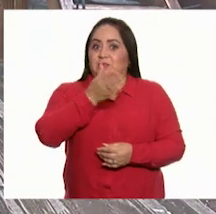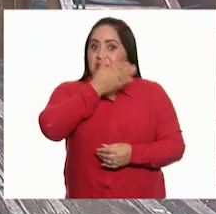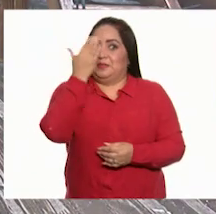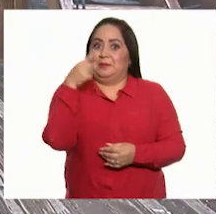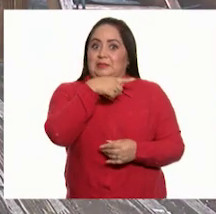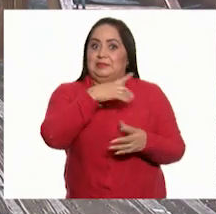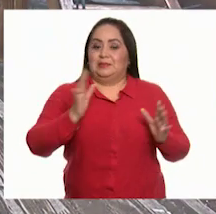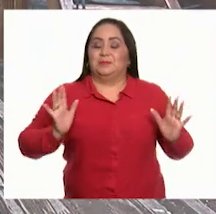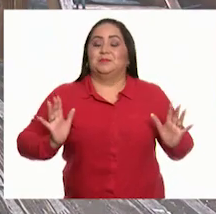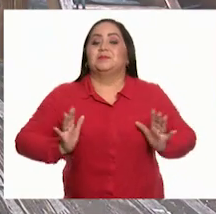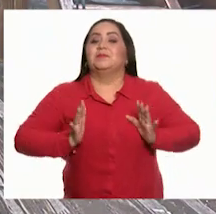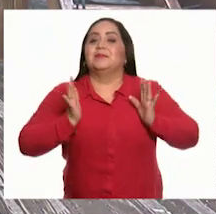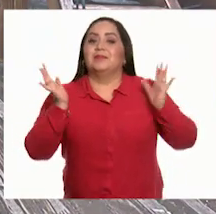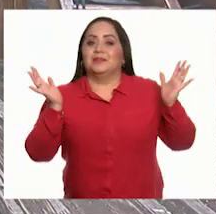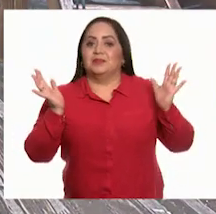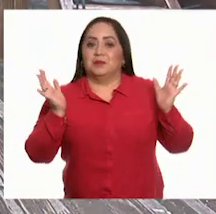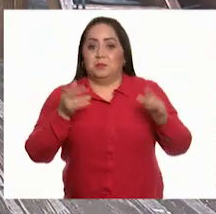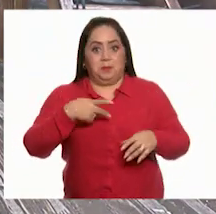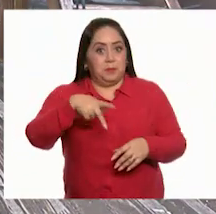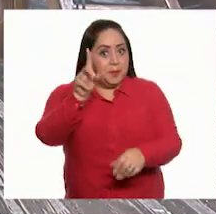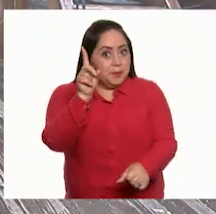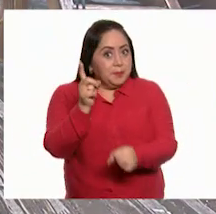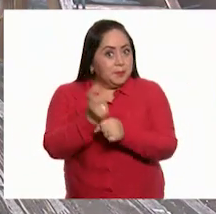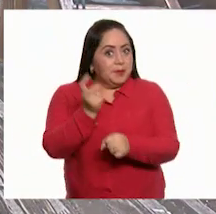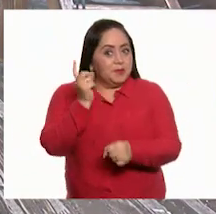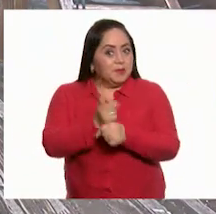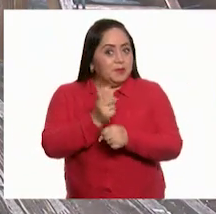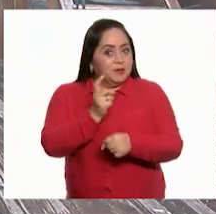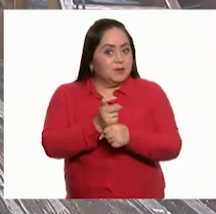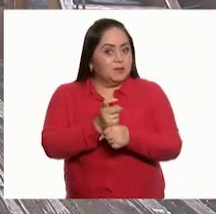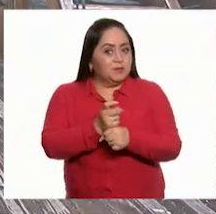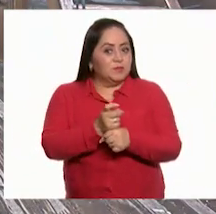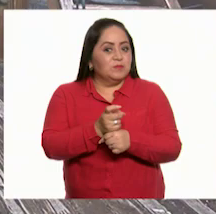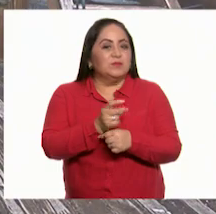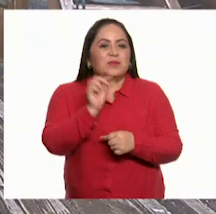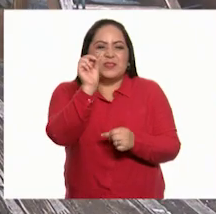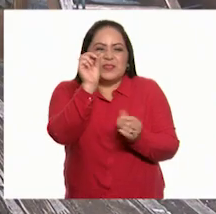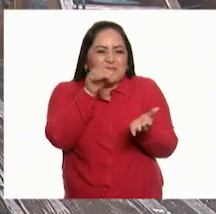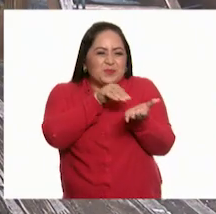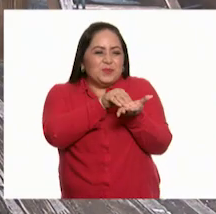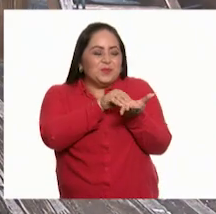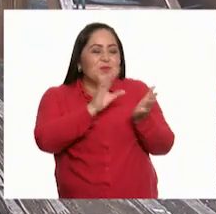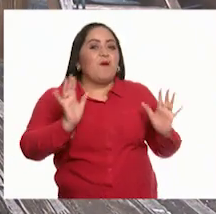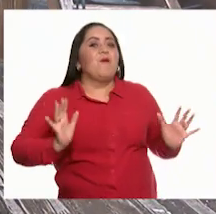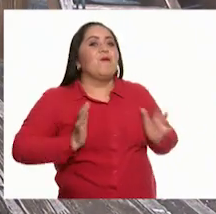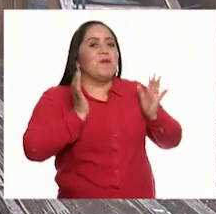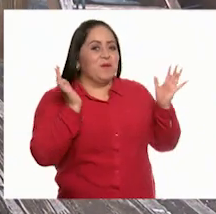sorpresa que le voy a dar, pero primero le haré una pequeña broma.